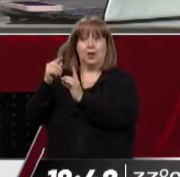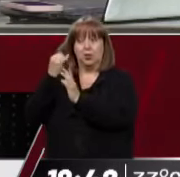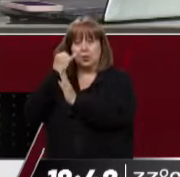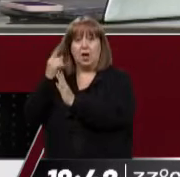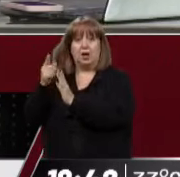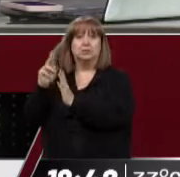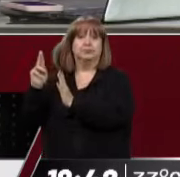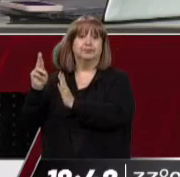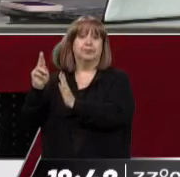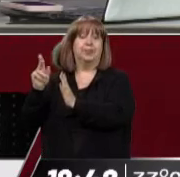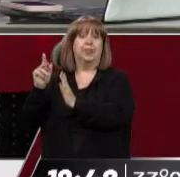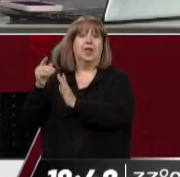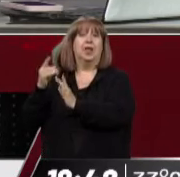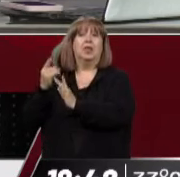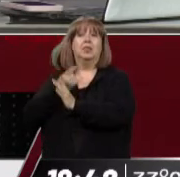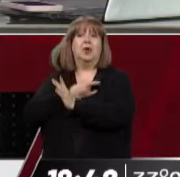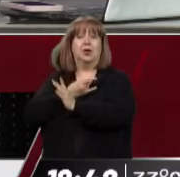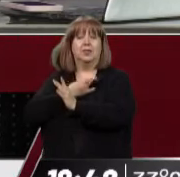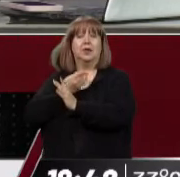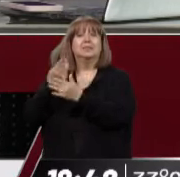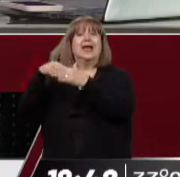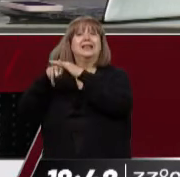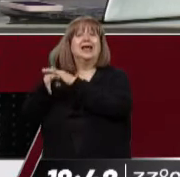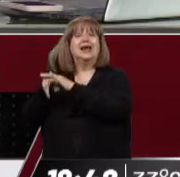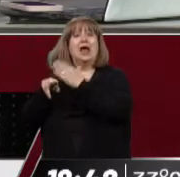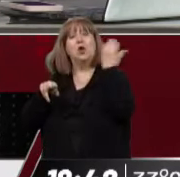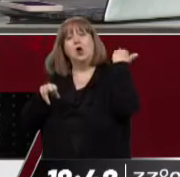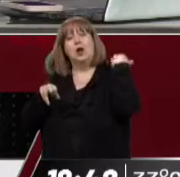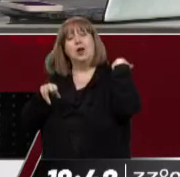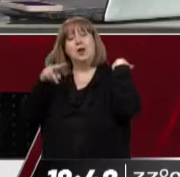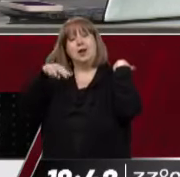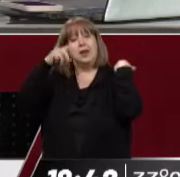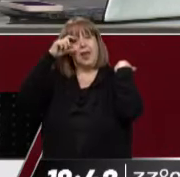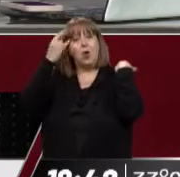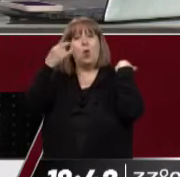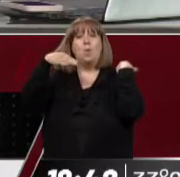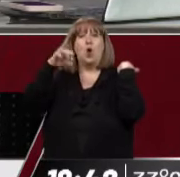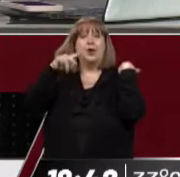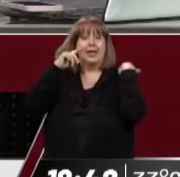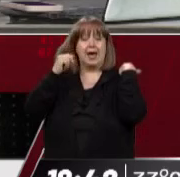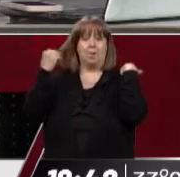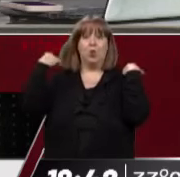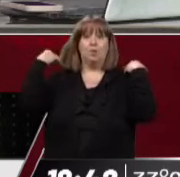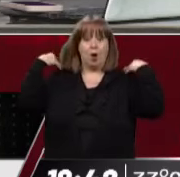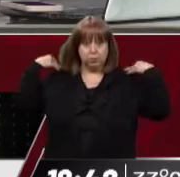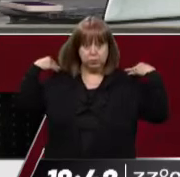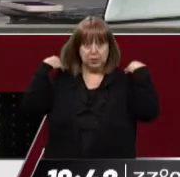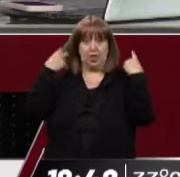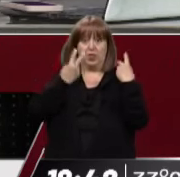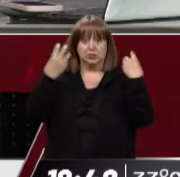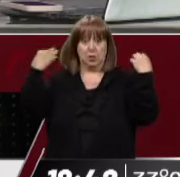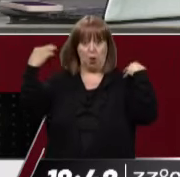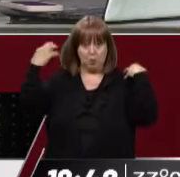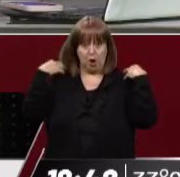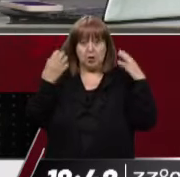frecuente en los internados con neumonía. Es un porcentaje importante de las neumonías que vemos en la terapia intensiva.